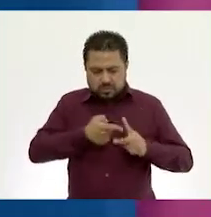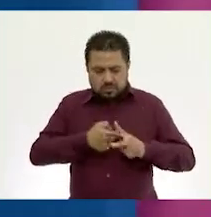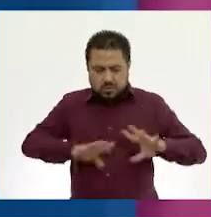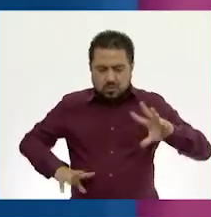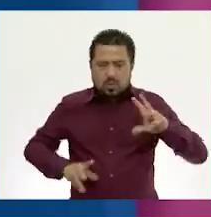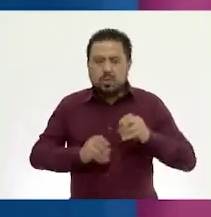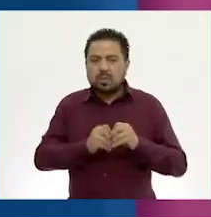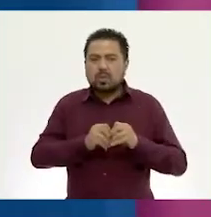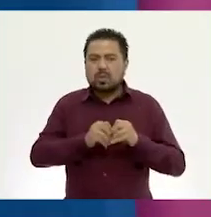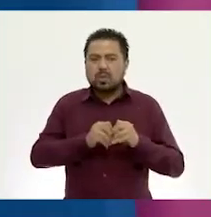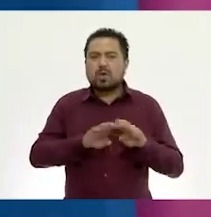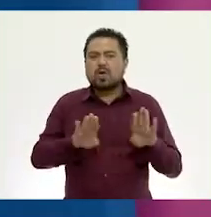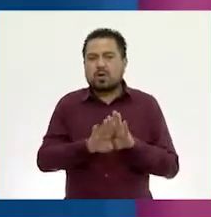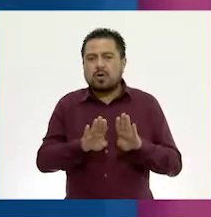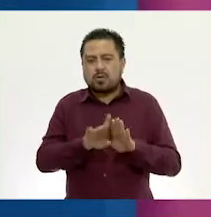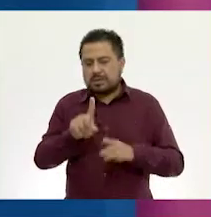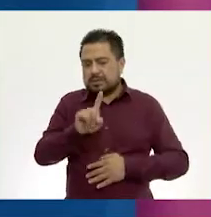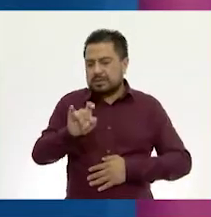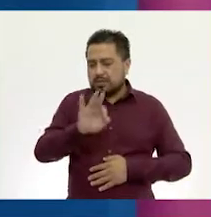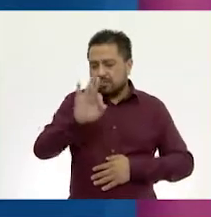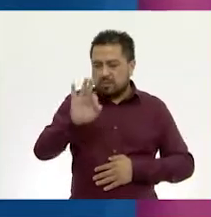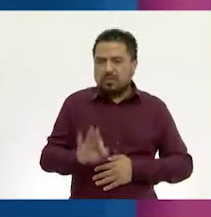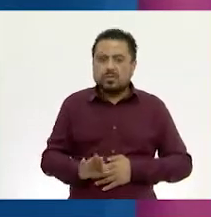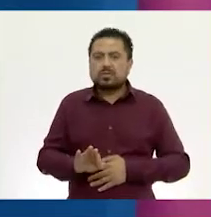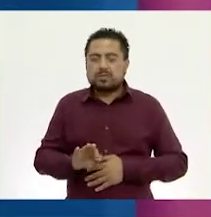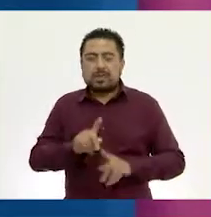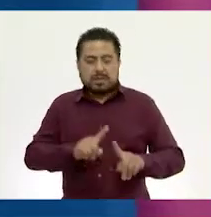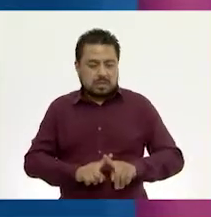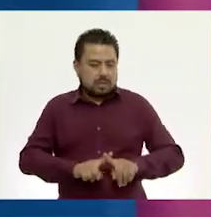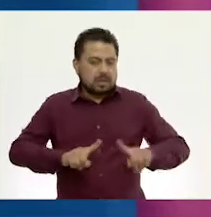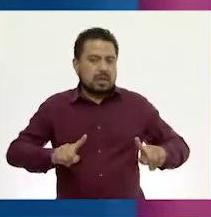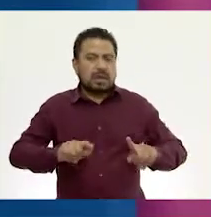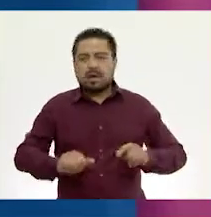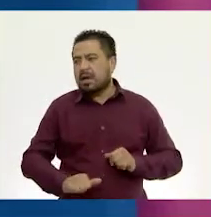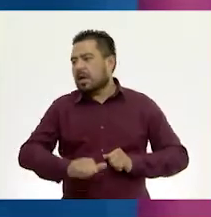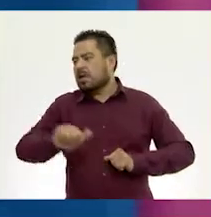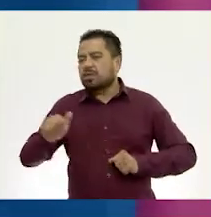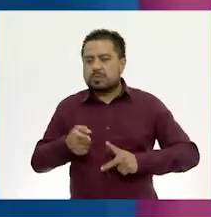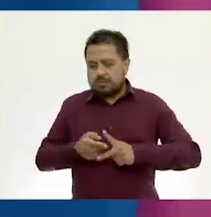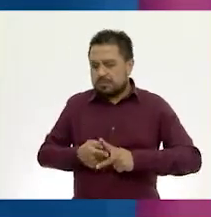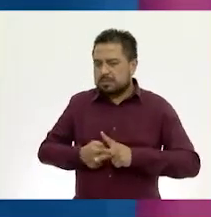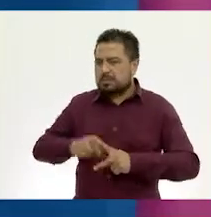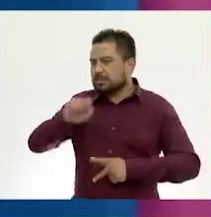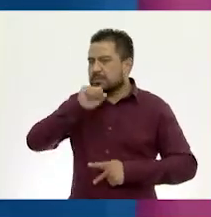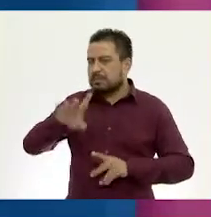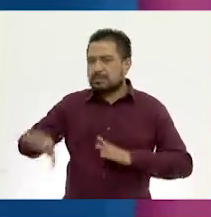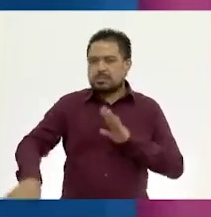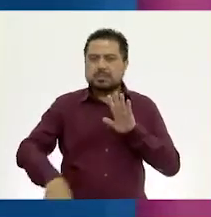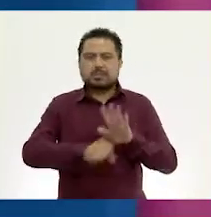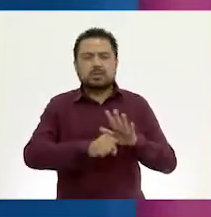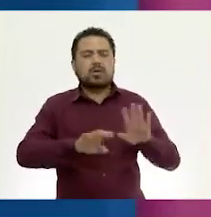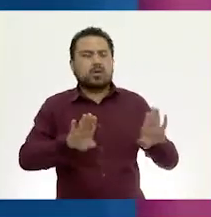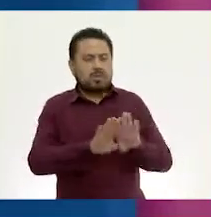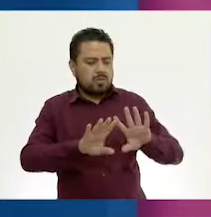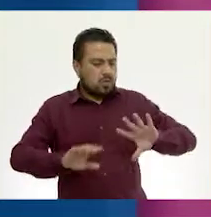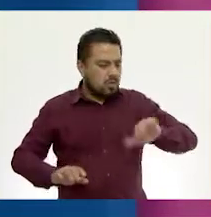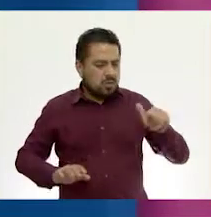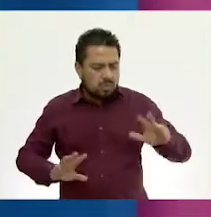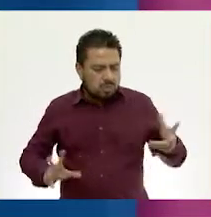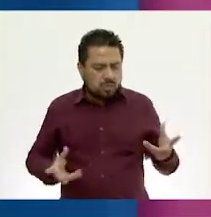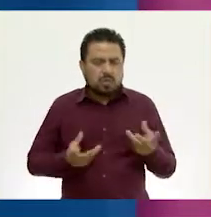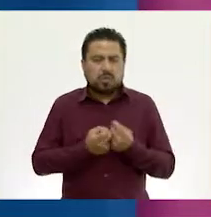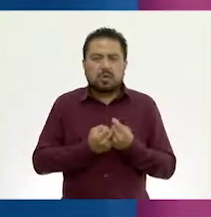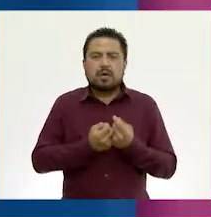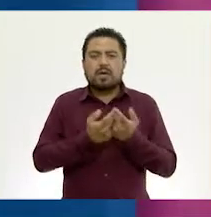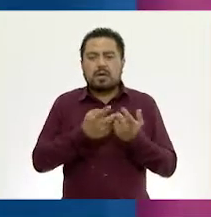total que tomamos como el 100% es diferente a otra cantidad que también tomamos como otro total, el